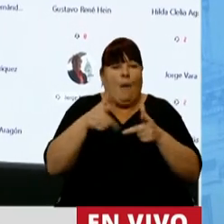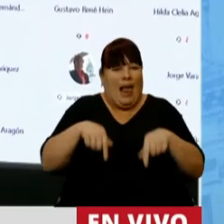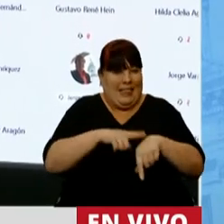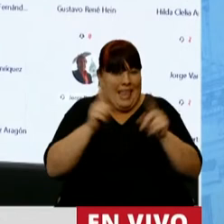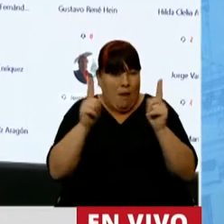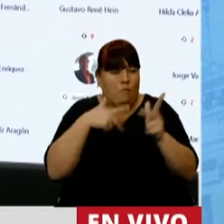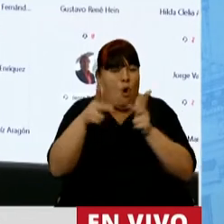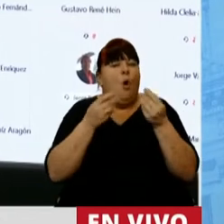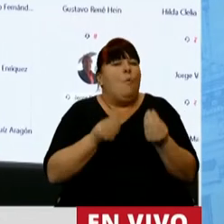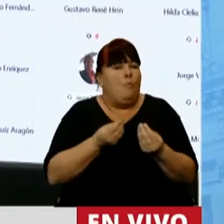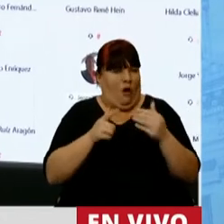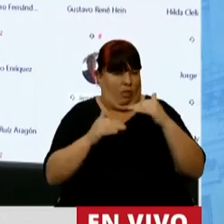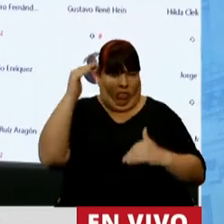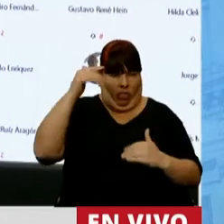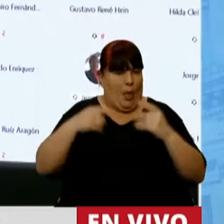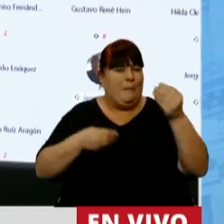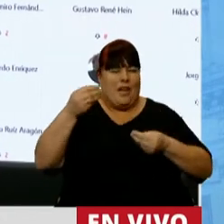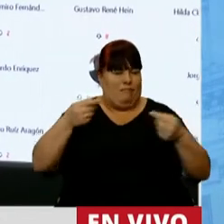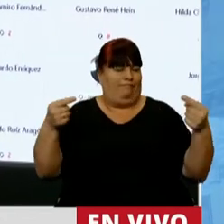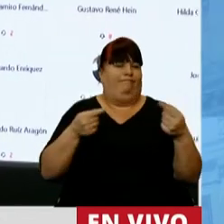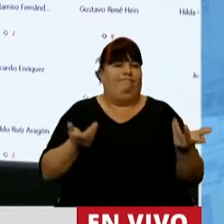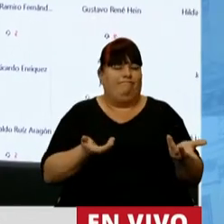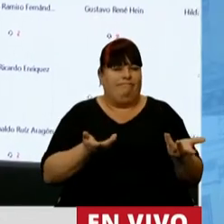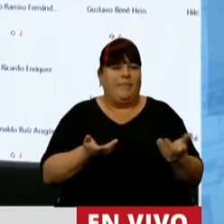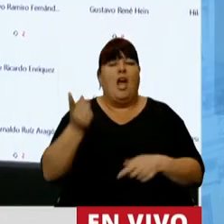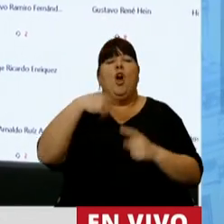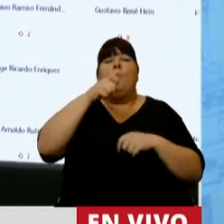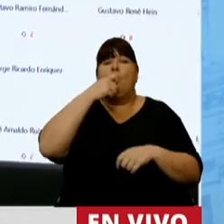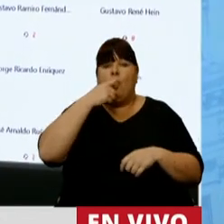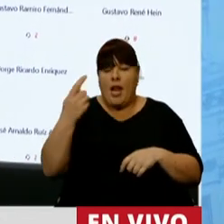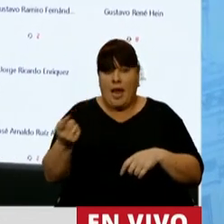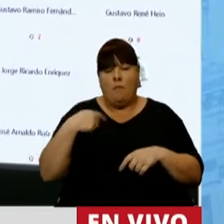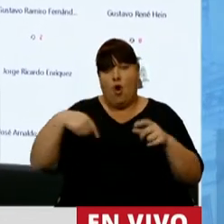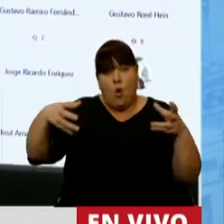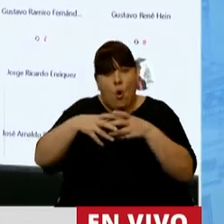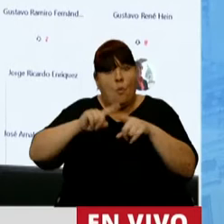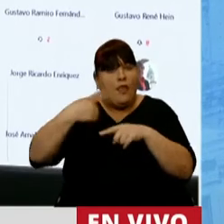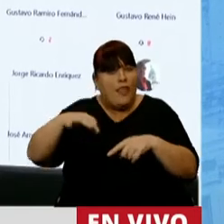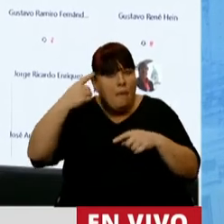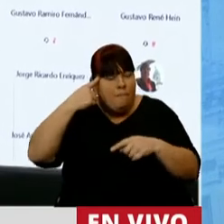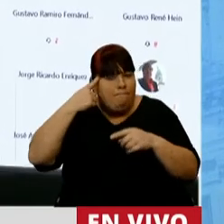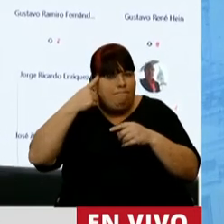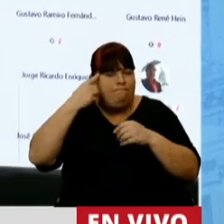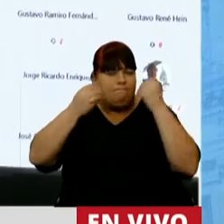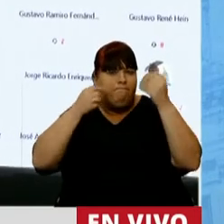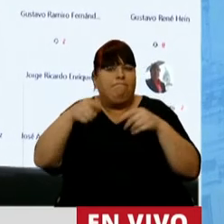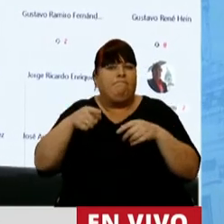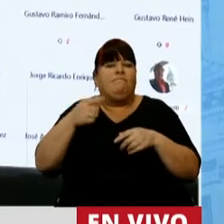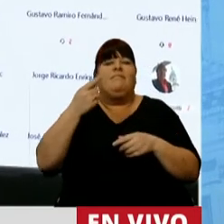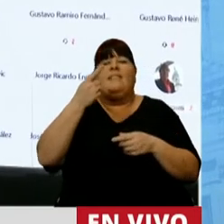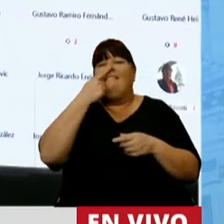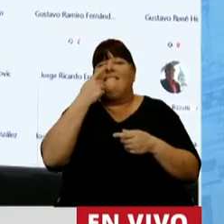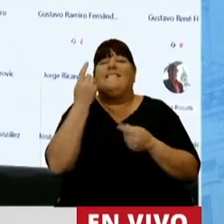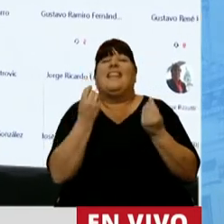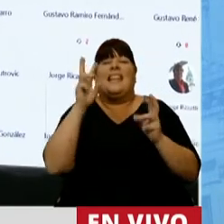porque este es un desequilibrio en el presupuesto y en el caso de que nos ocupa desde nuestra fuerza política vemos que el interés